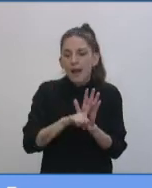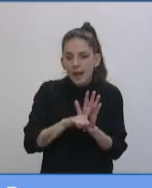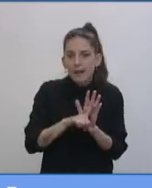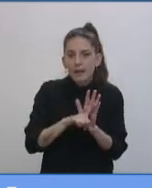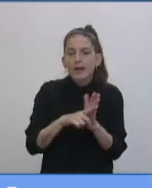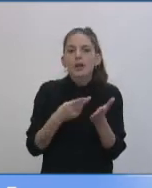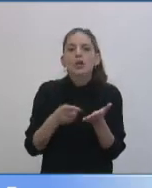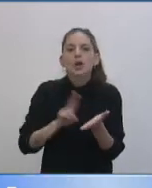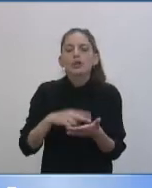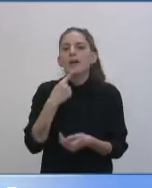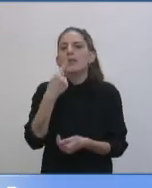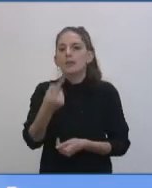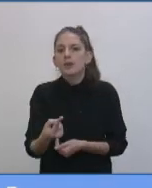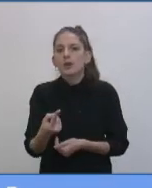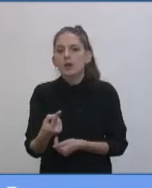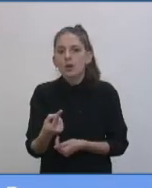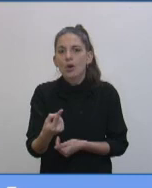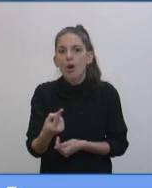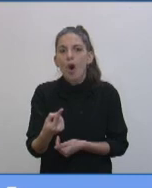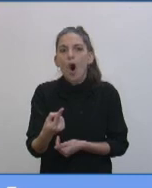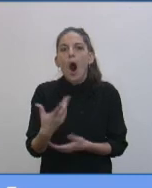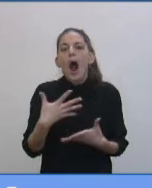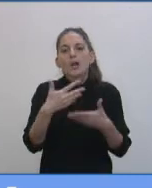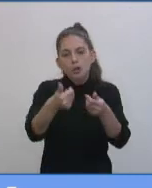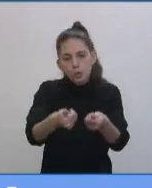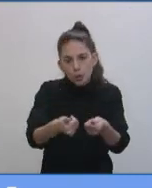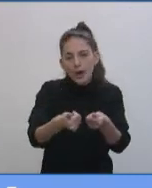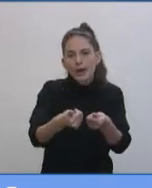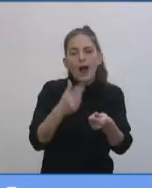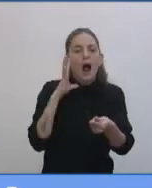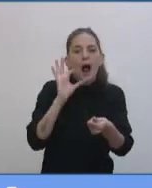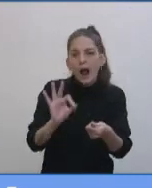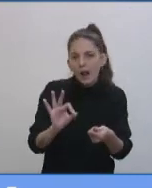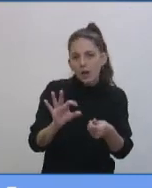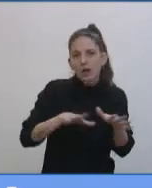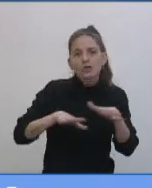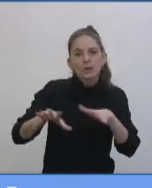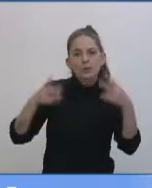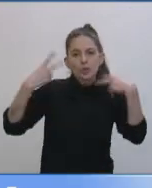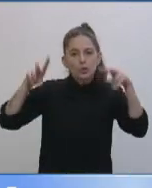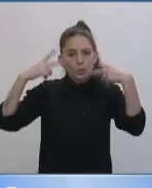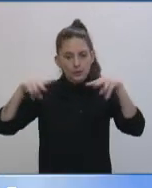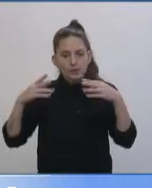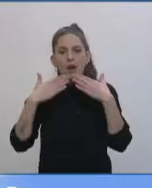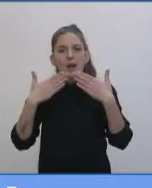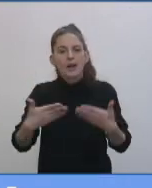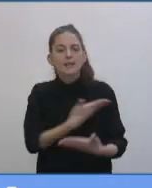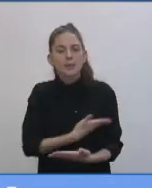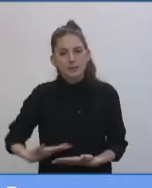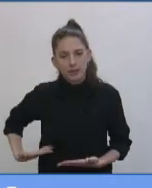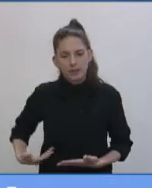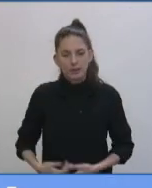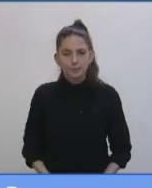tender un salvavidas a lo que queda de los servicios turísticos. Gracias, señora